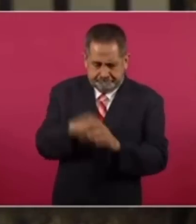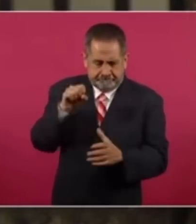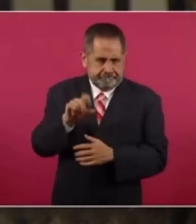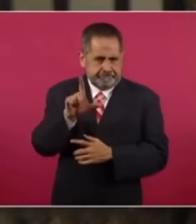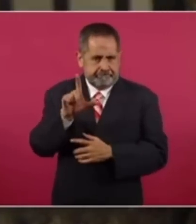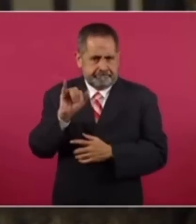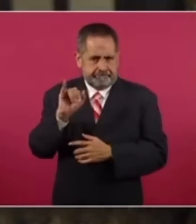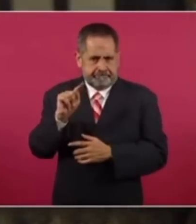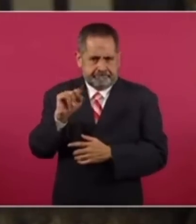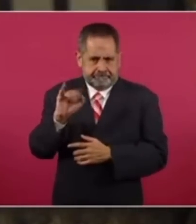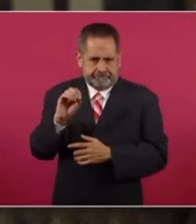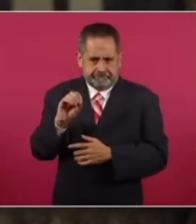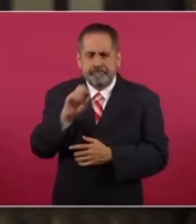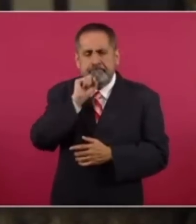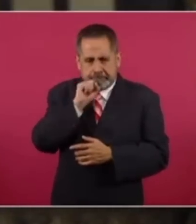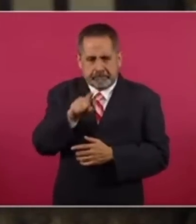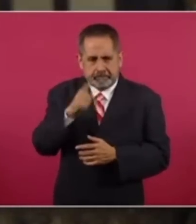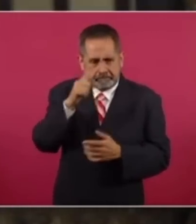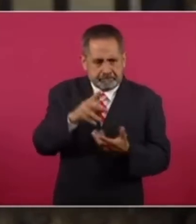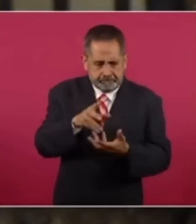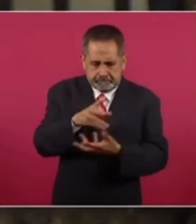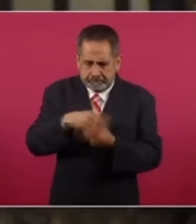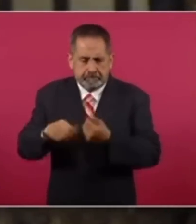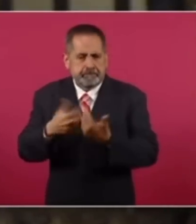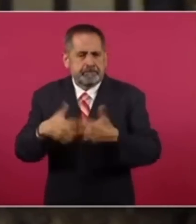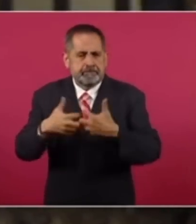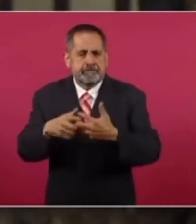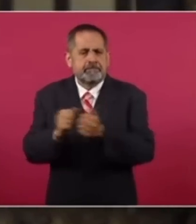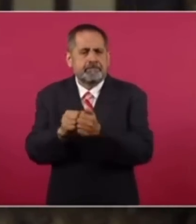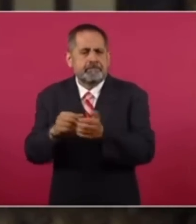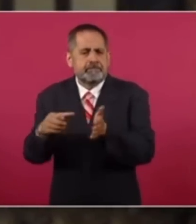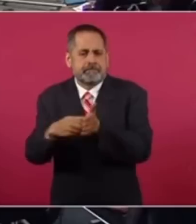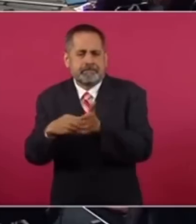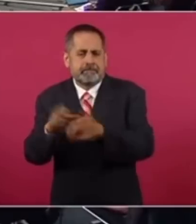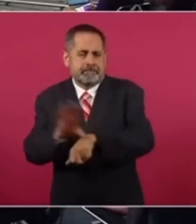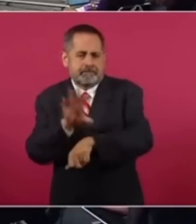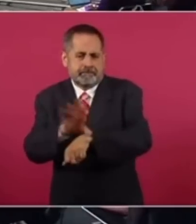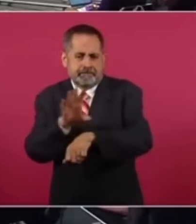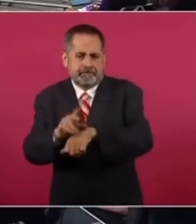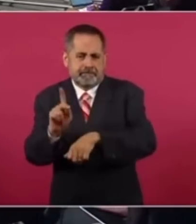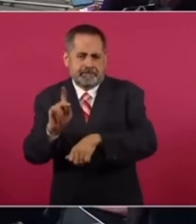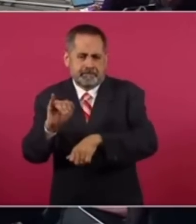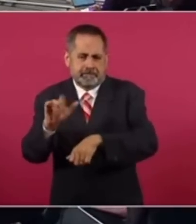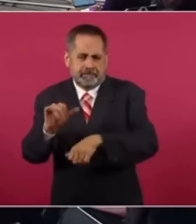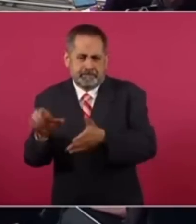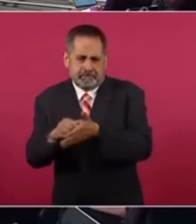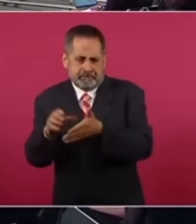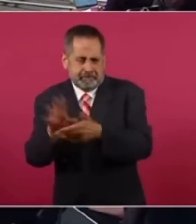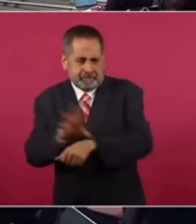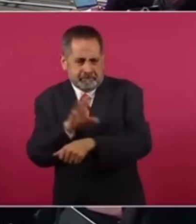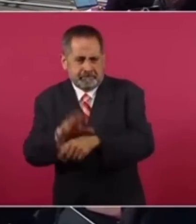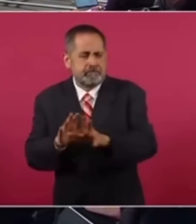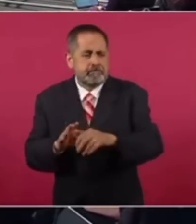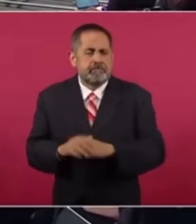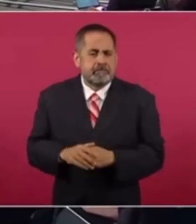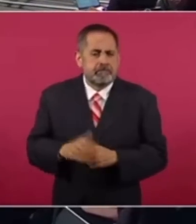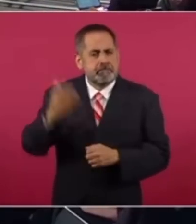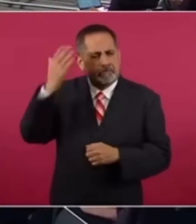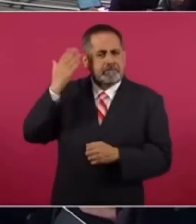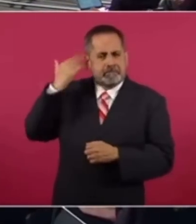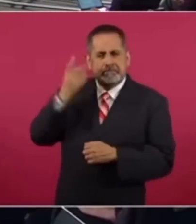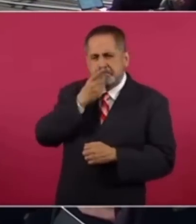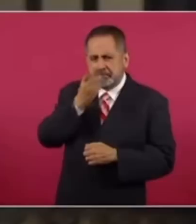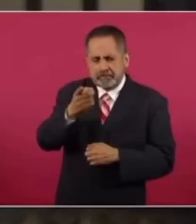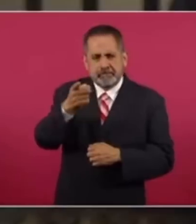sino que se utilice para la fabricación de baterías. Ya antes le había preguntado sobre